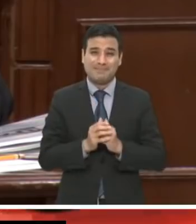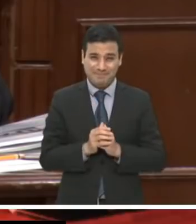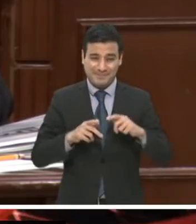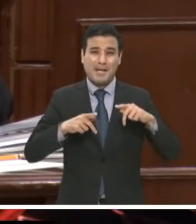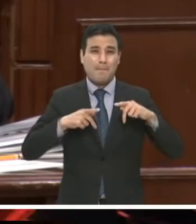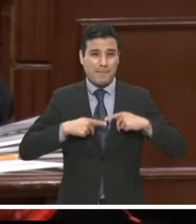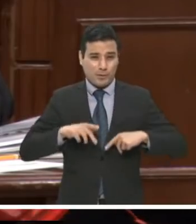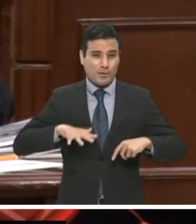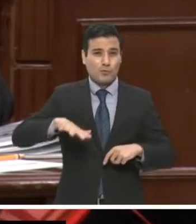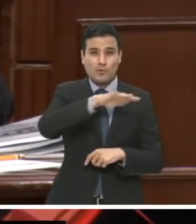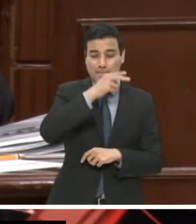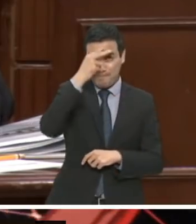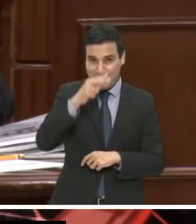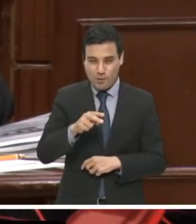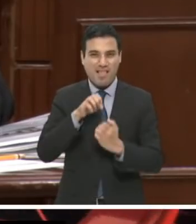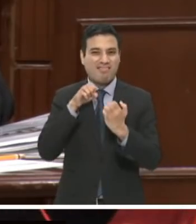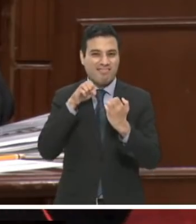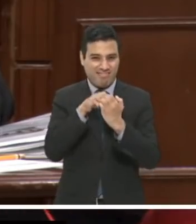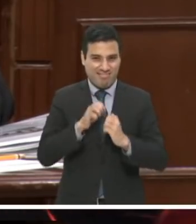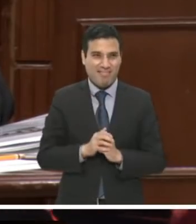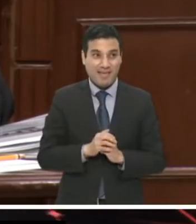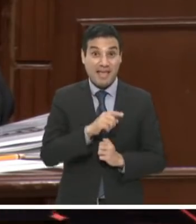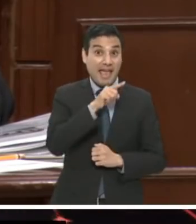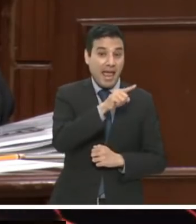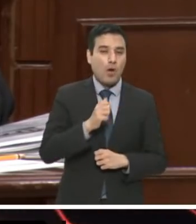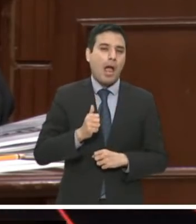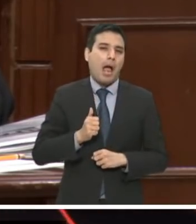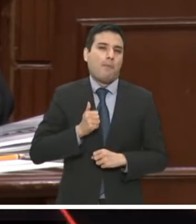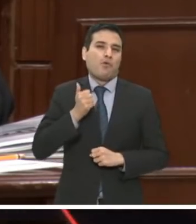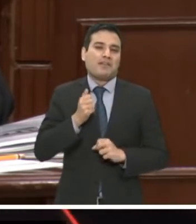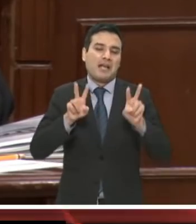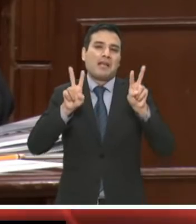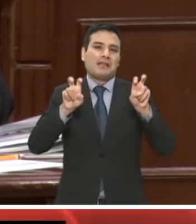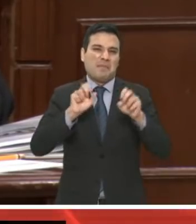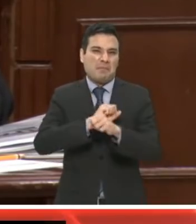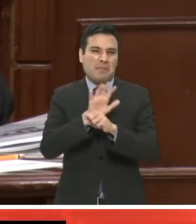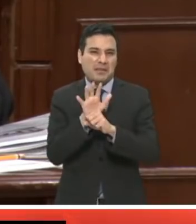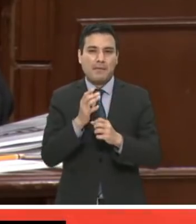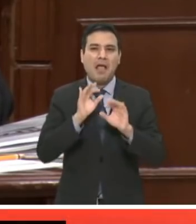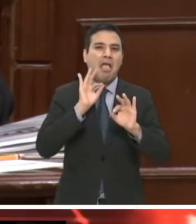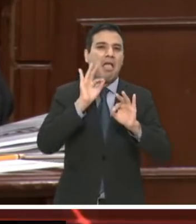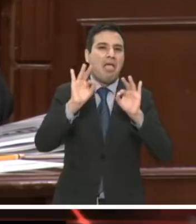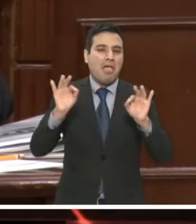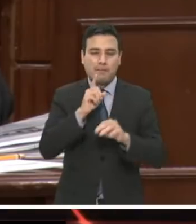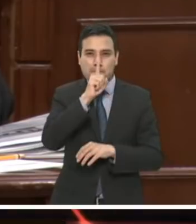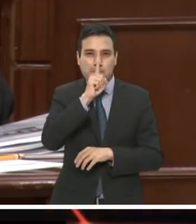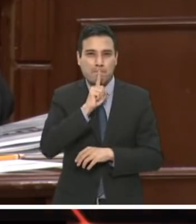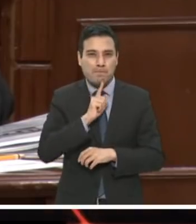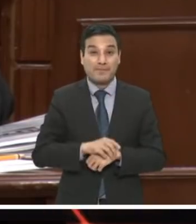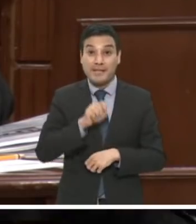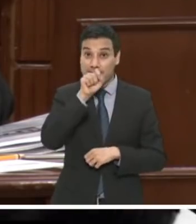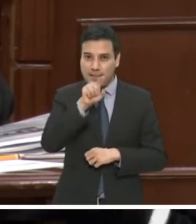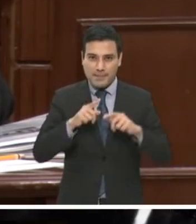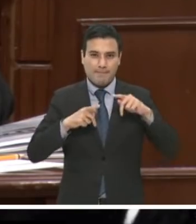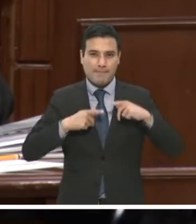México y sacó ventaja política de la pandemia. Utilizó mentiras para obtener votos, quedó evidenciado